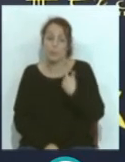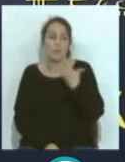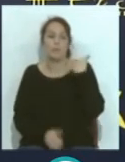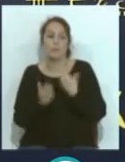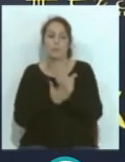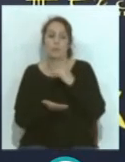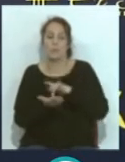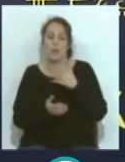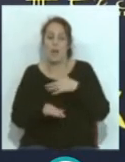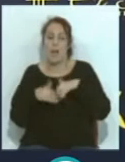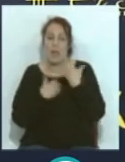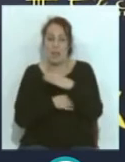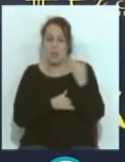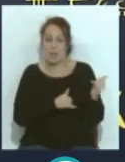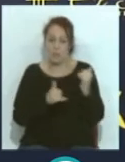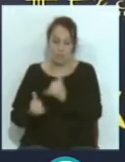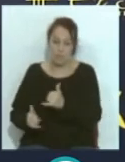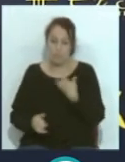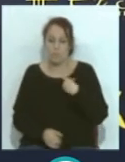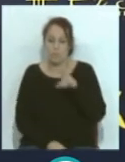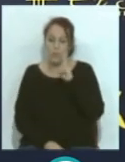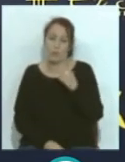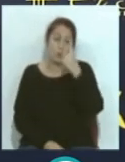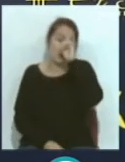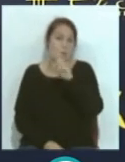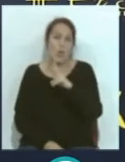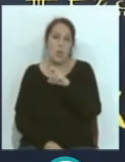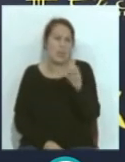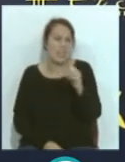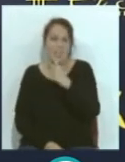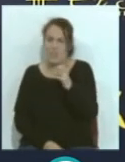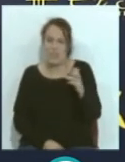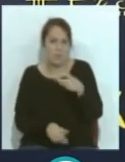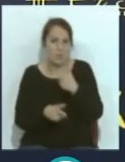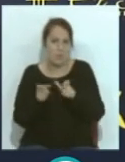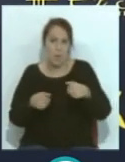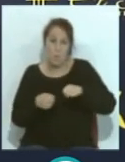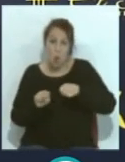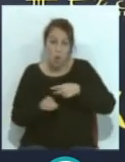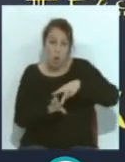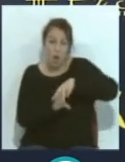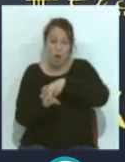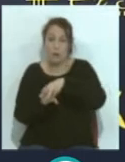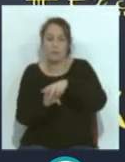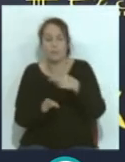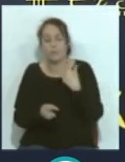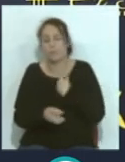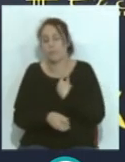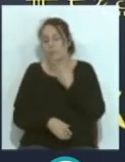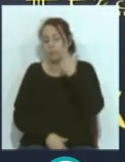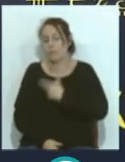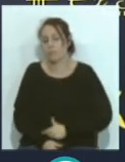día cuando nosotros llegamos a Carranza apareció por allí, no sé cuánto eran, 200, 300 personas en moto. Y eso de verdad que a uno le,